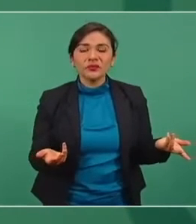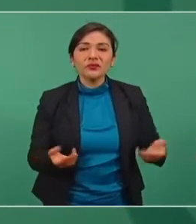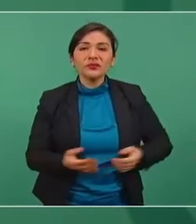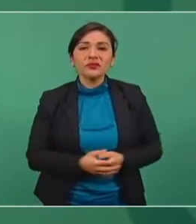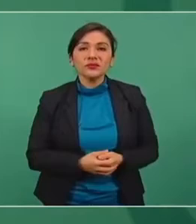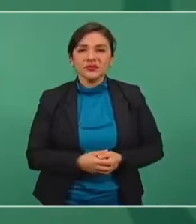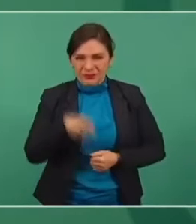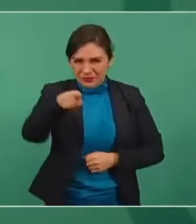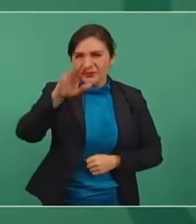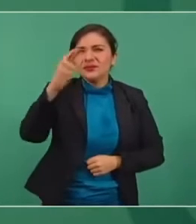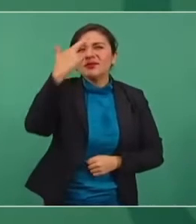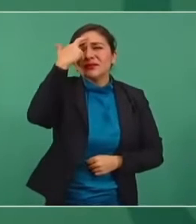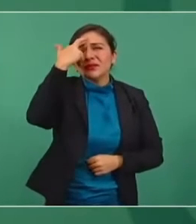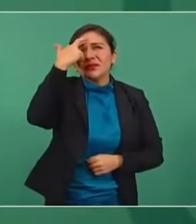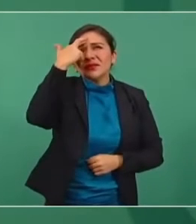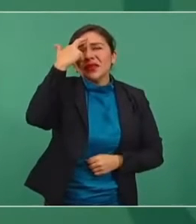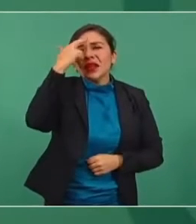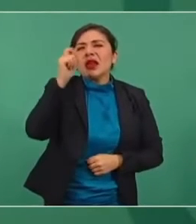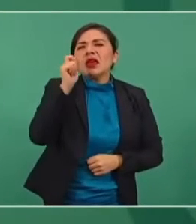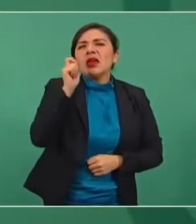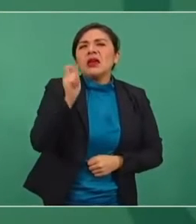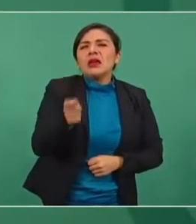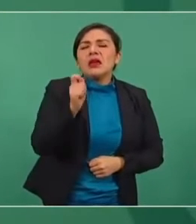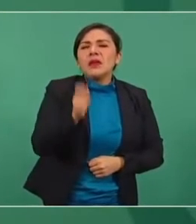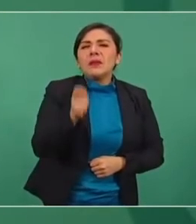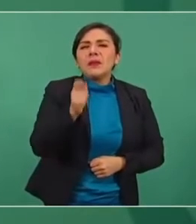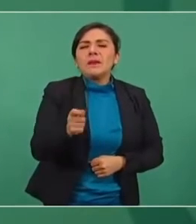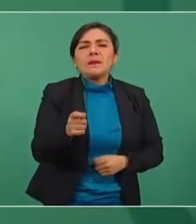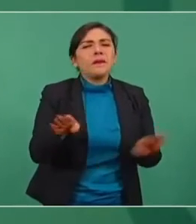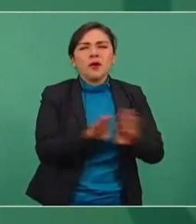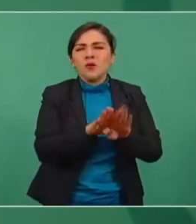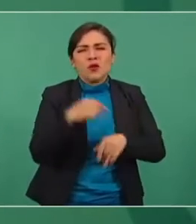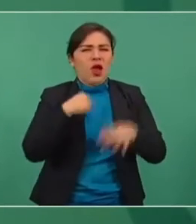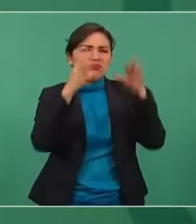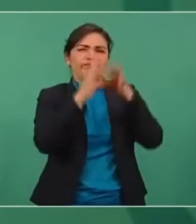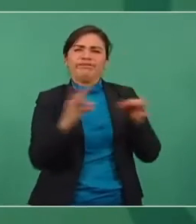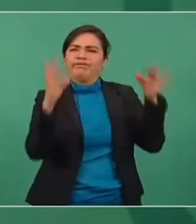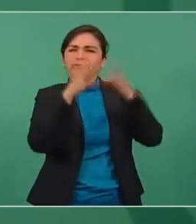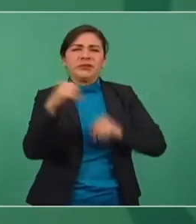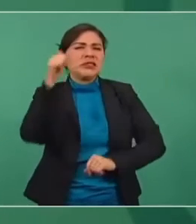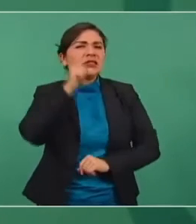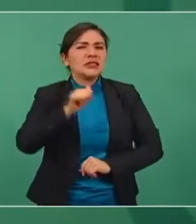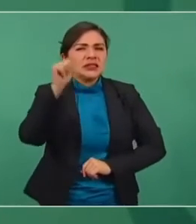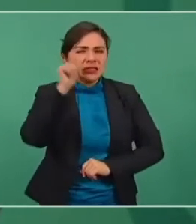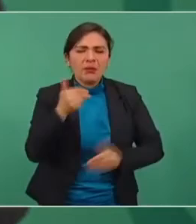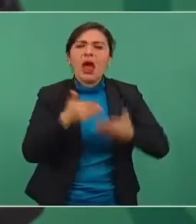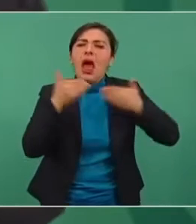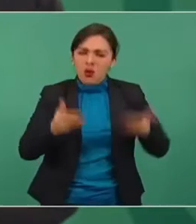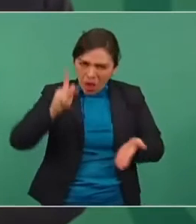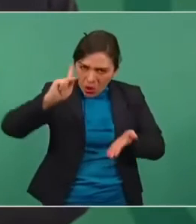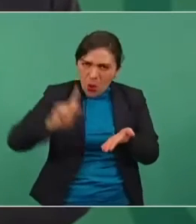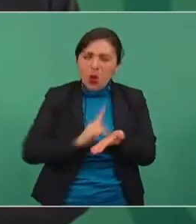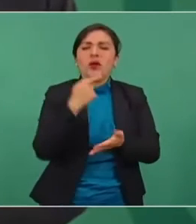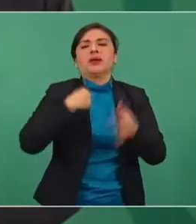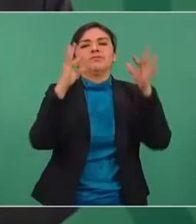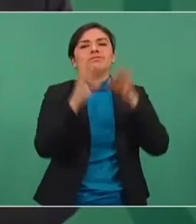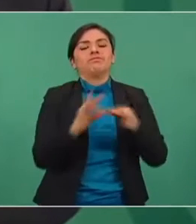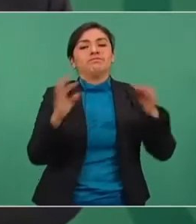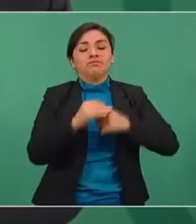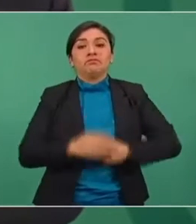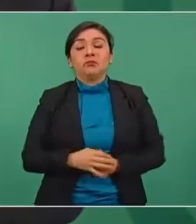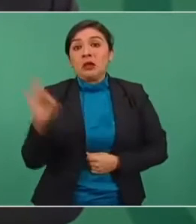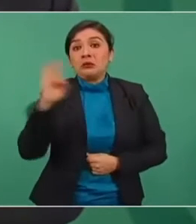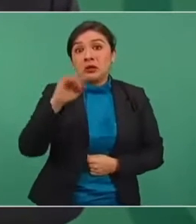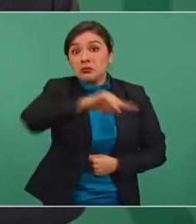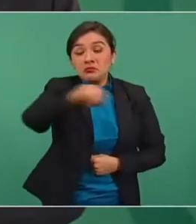¿Se acuerdan lo que siempre he dicho y ahora voy a repetirlo? Si me